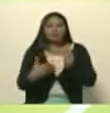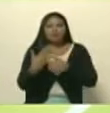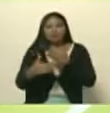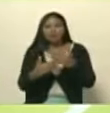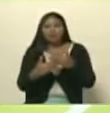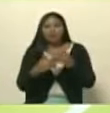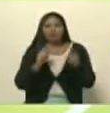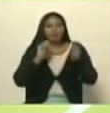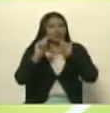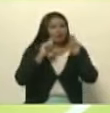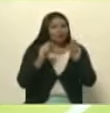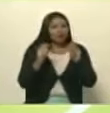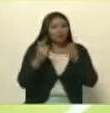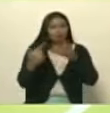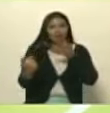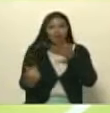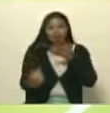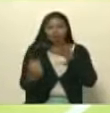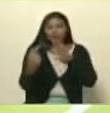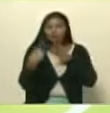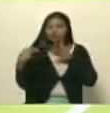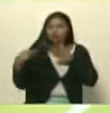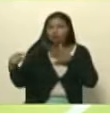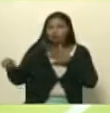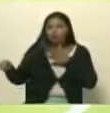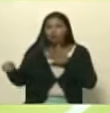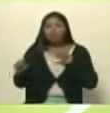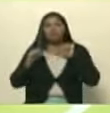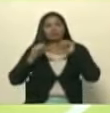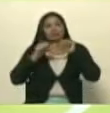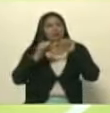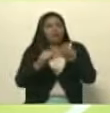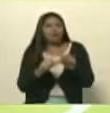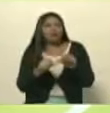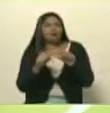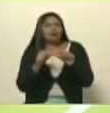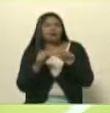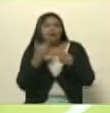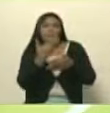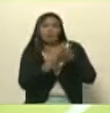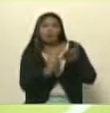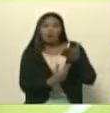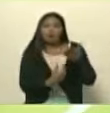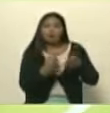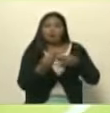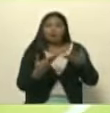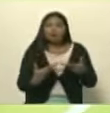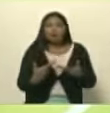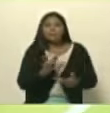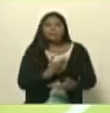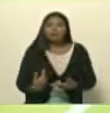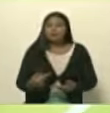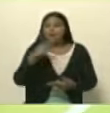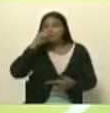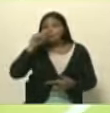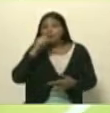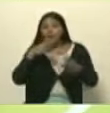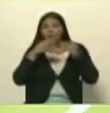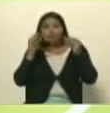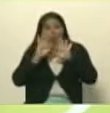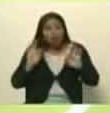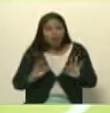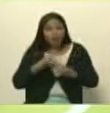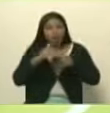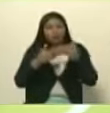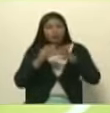ha dado la instrucción de avanzar con esta propuesta que ha dado el presidente Nicolás Maduro Moros en todo el